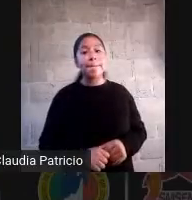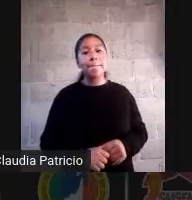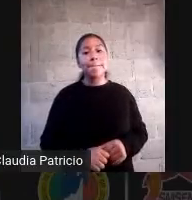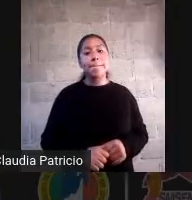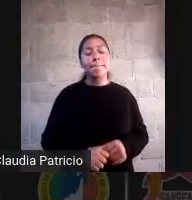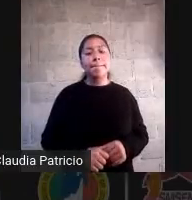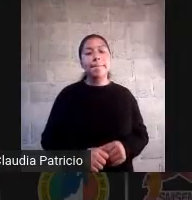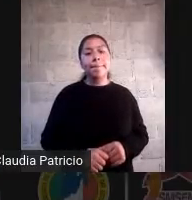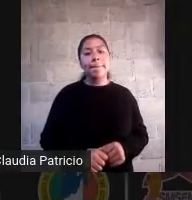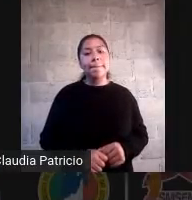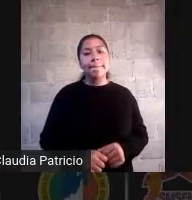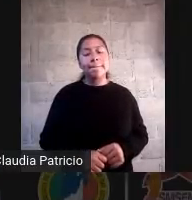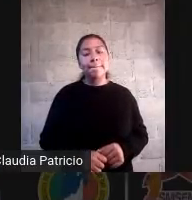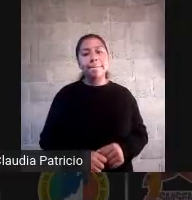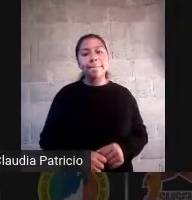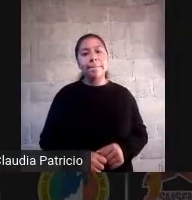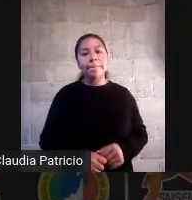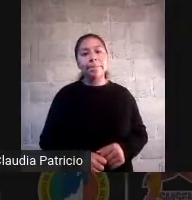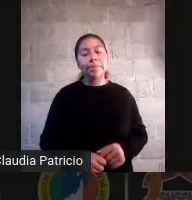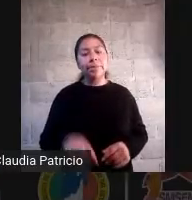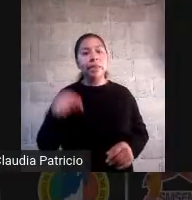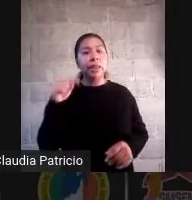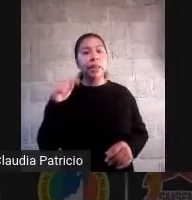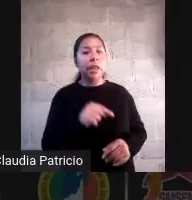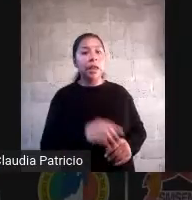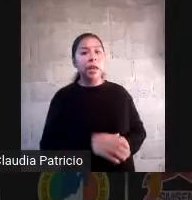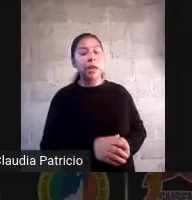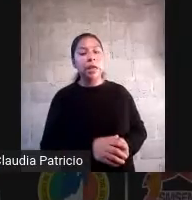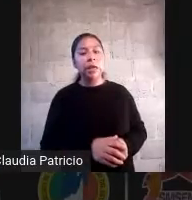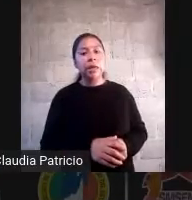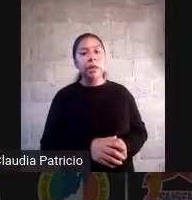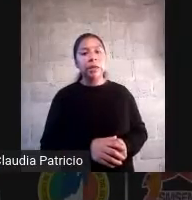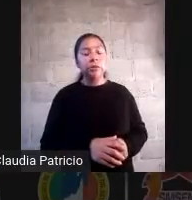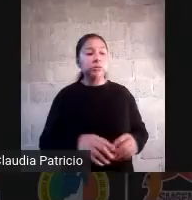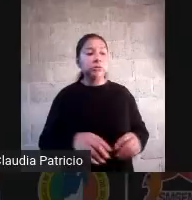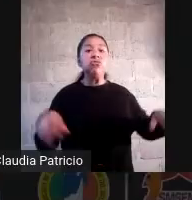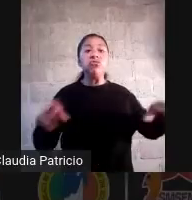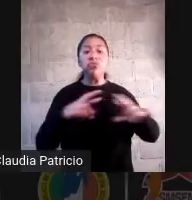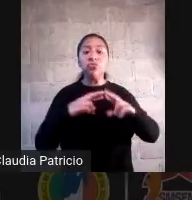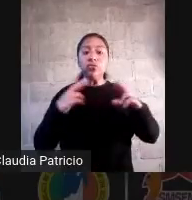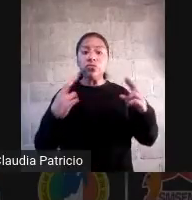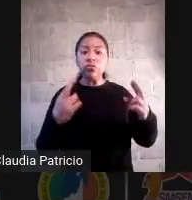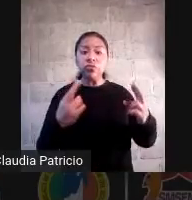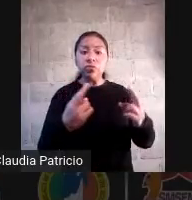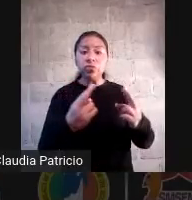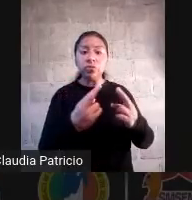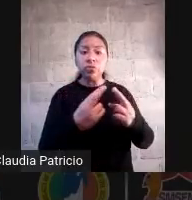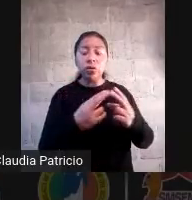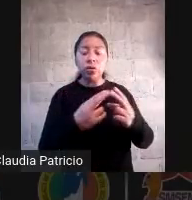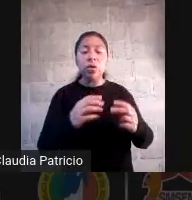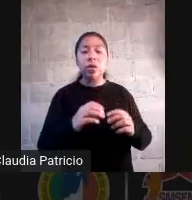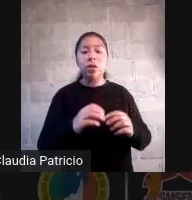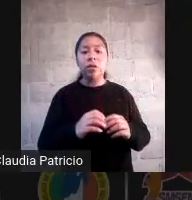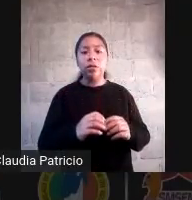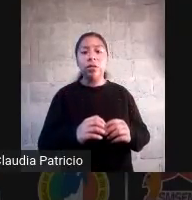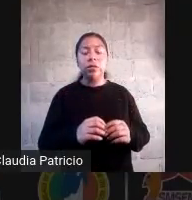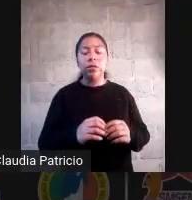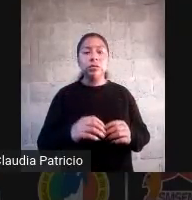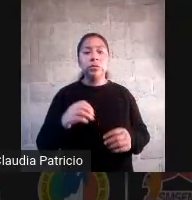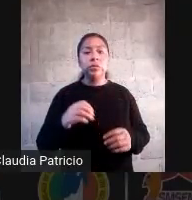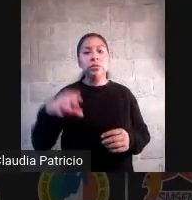los regula que organismo se acuerdan que organismo comercial de desarrollo